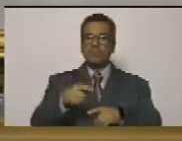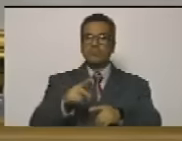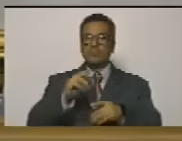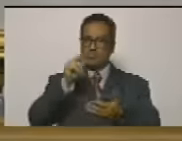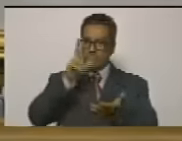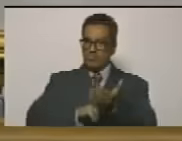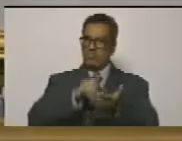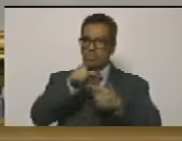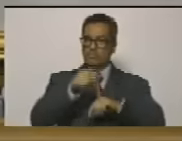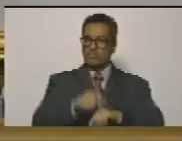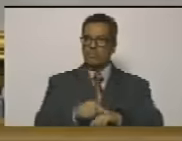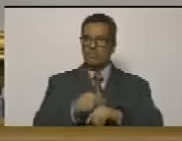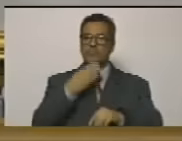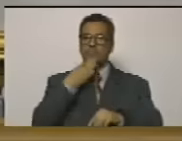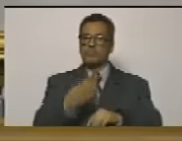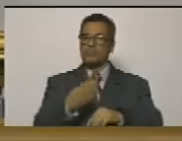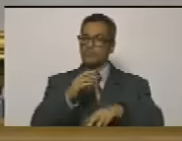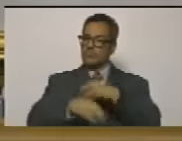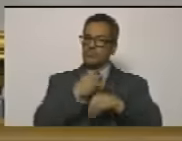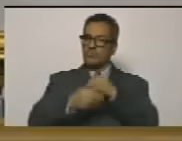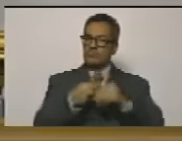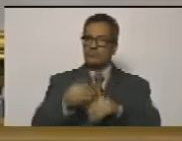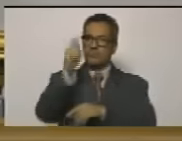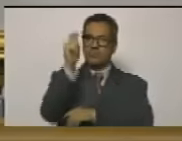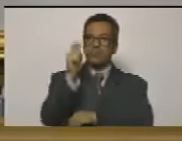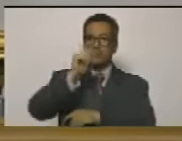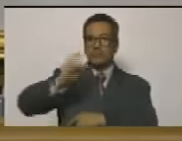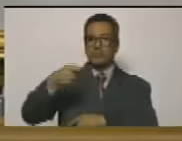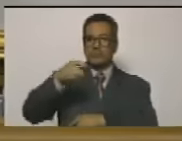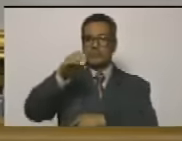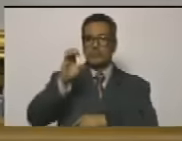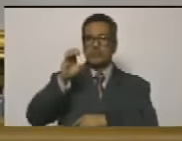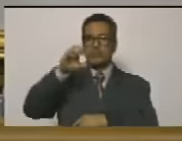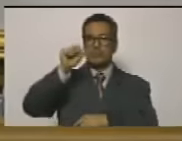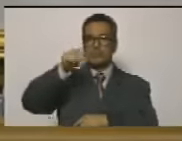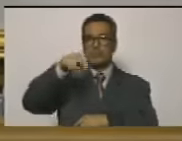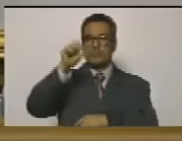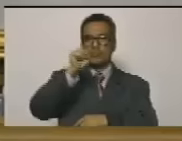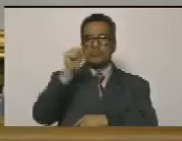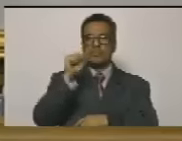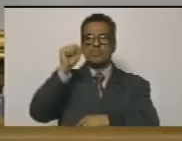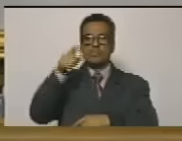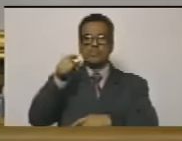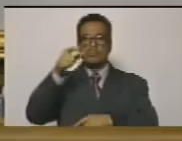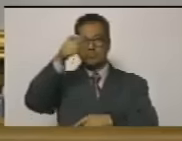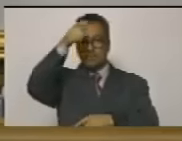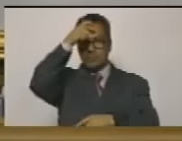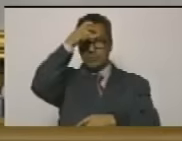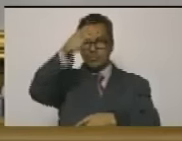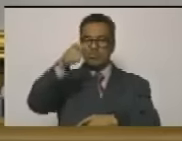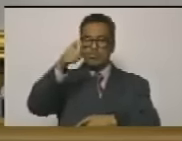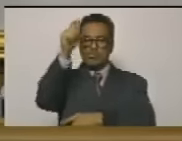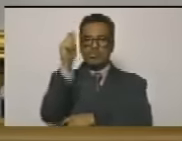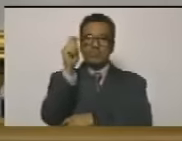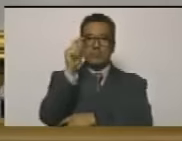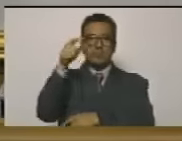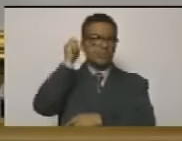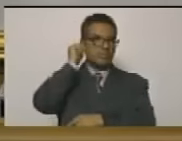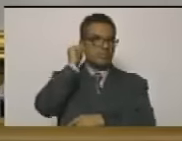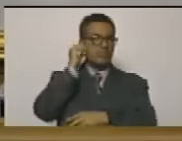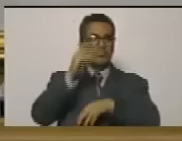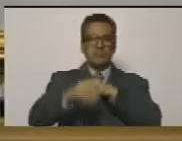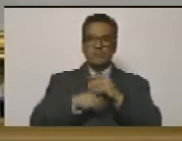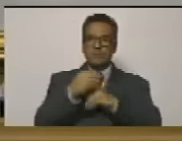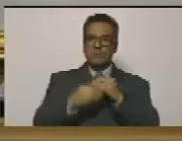de la solicitud hecha por la diputada Génesis Garbet, diputada del Estado Falcón, a los